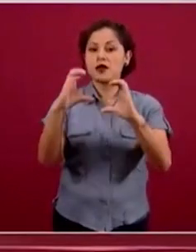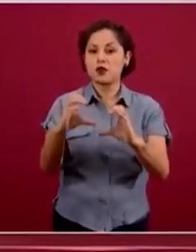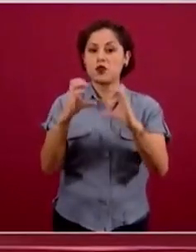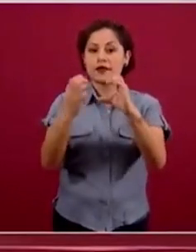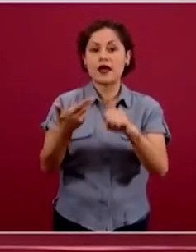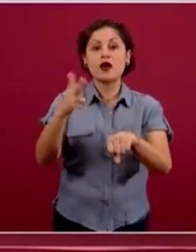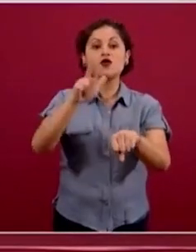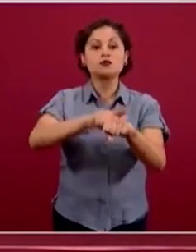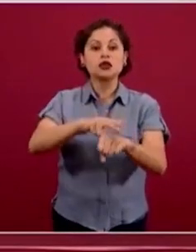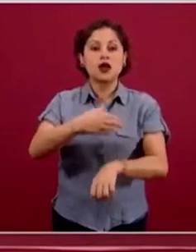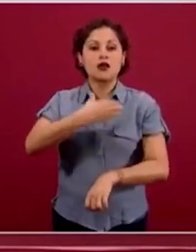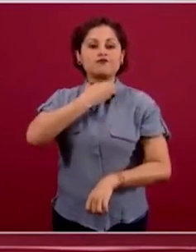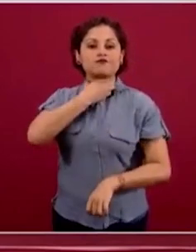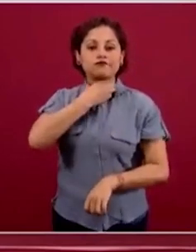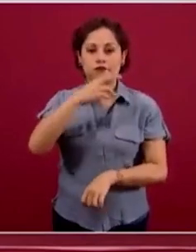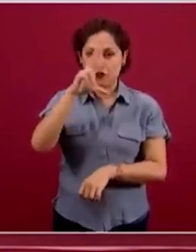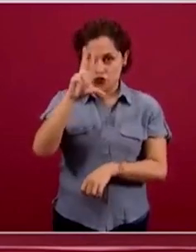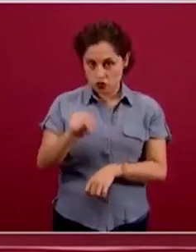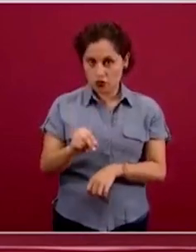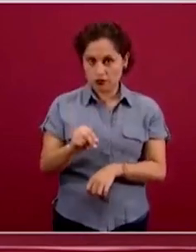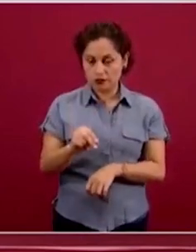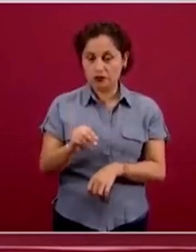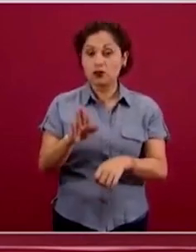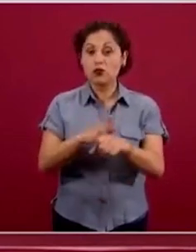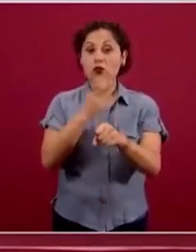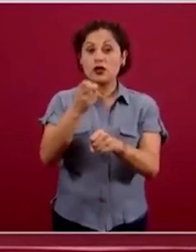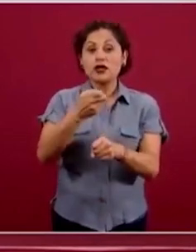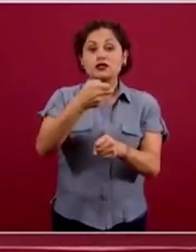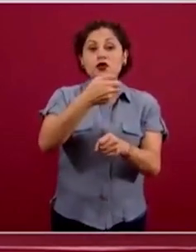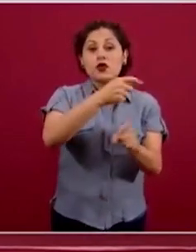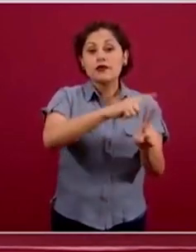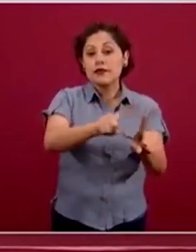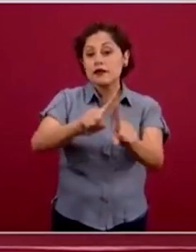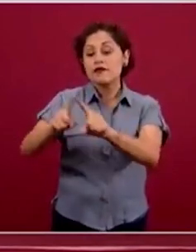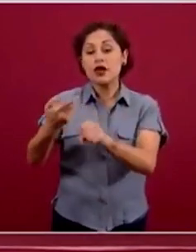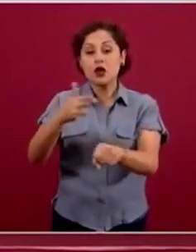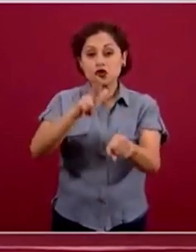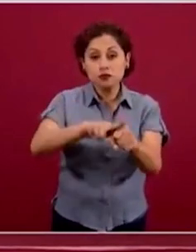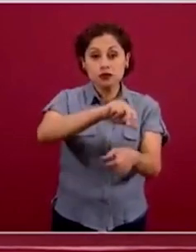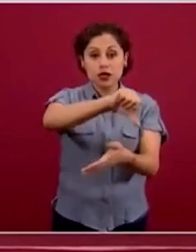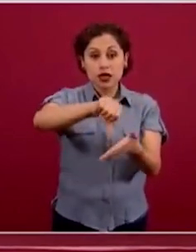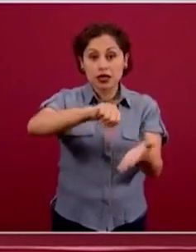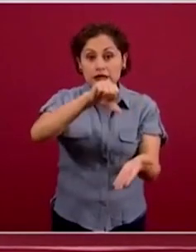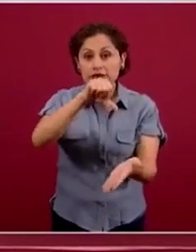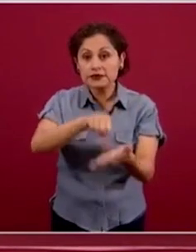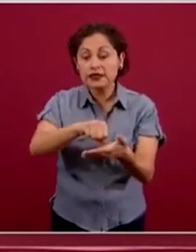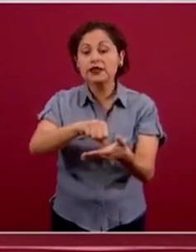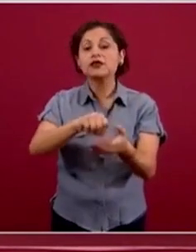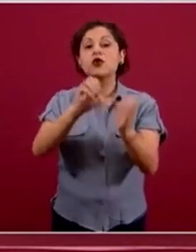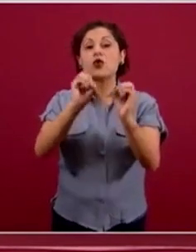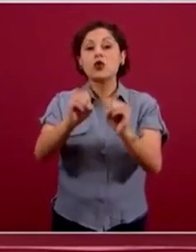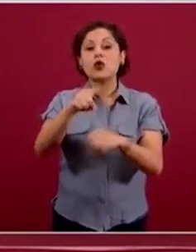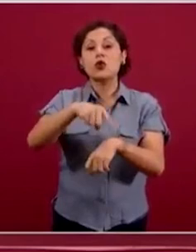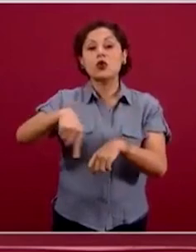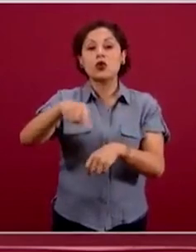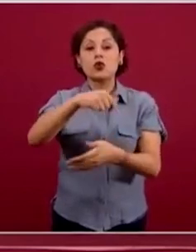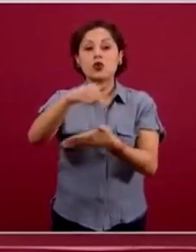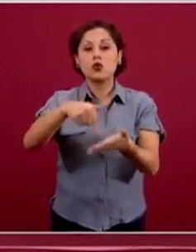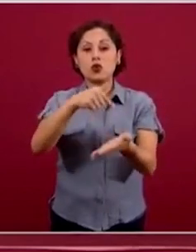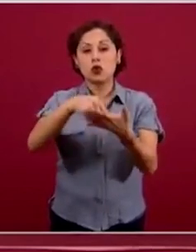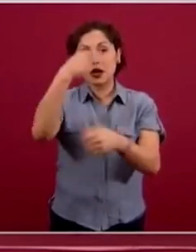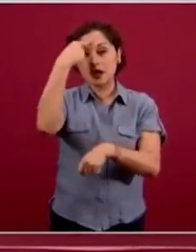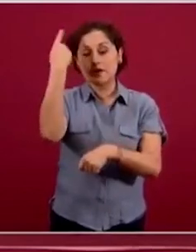unidad de atención está verificando la capacidad y el funcionamiento de sus morgues, está gestionando todo lo que